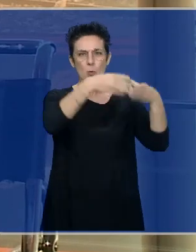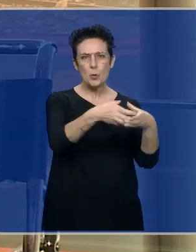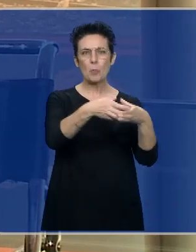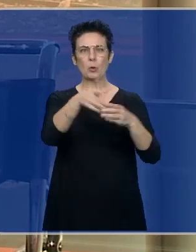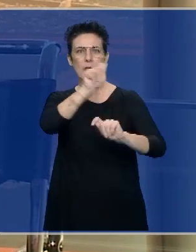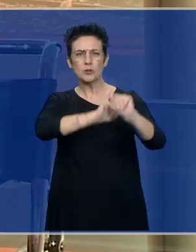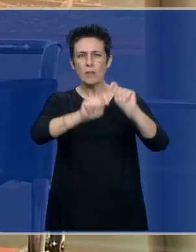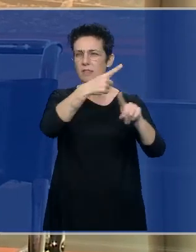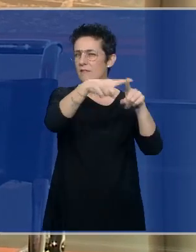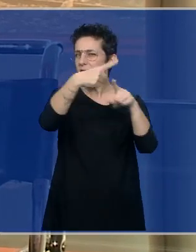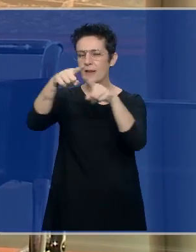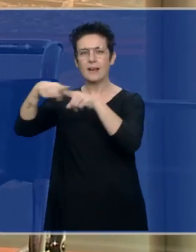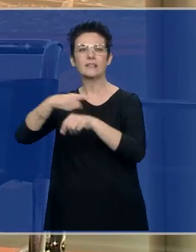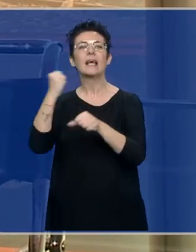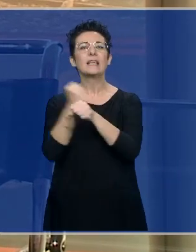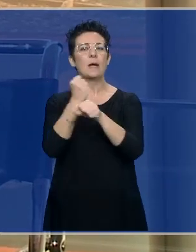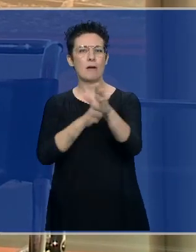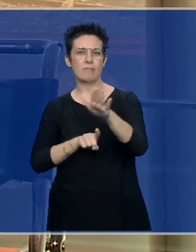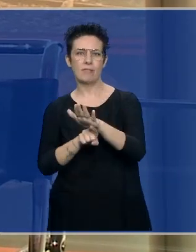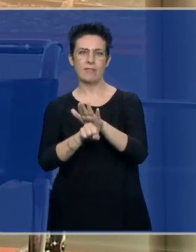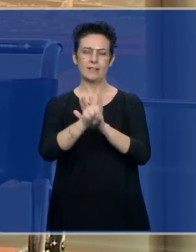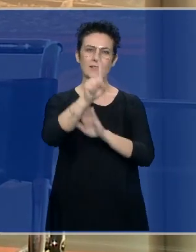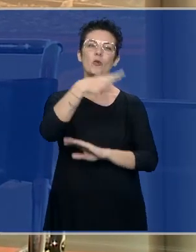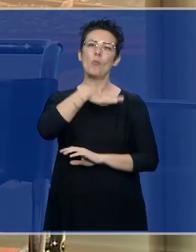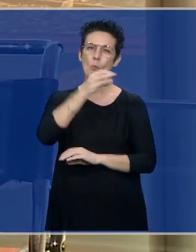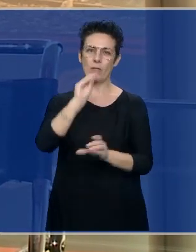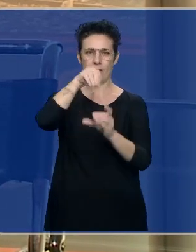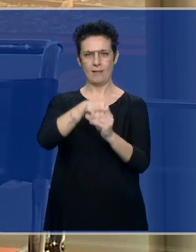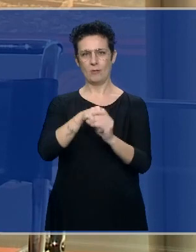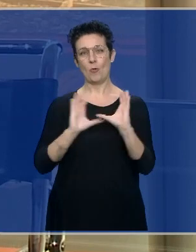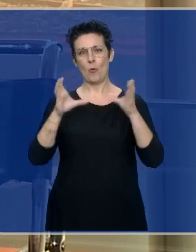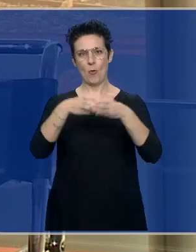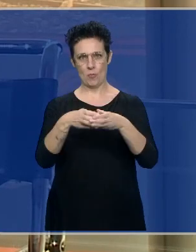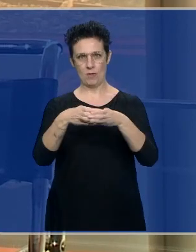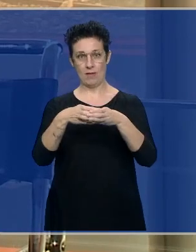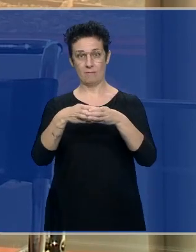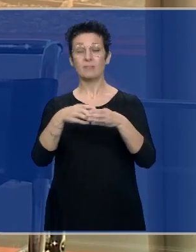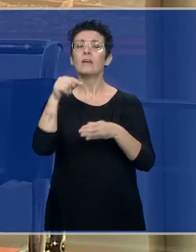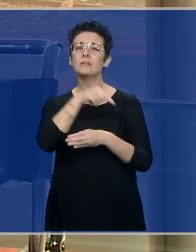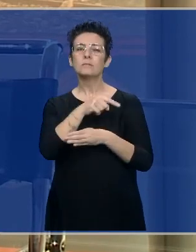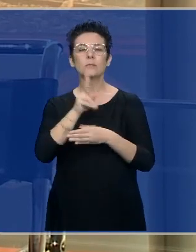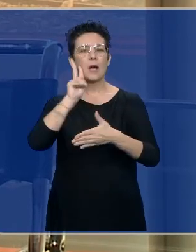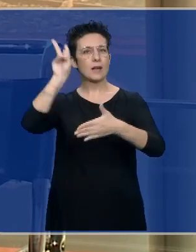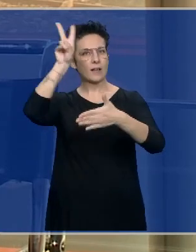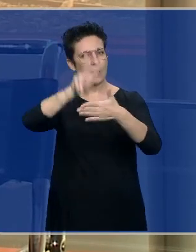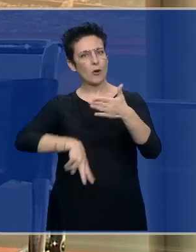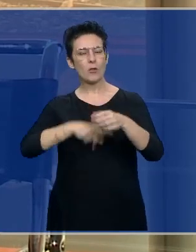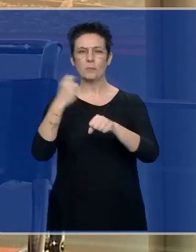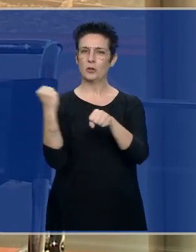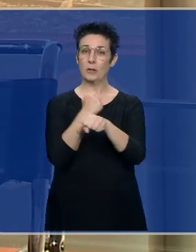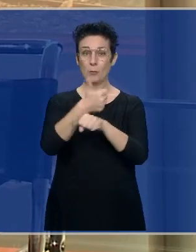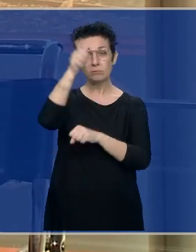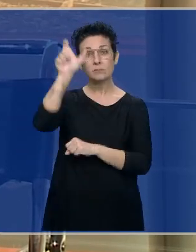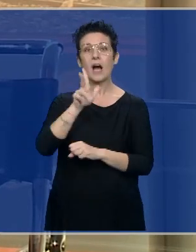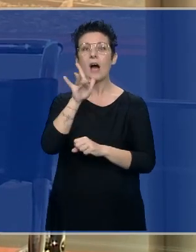asociaciones que trabajan por el desarrollo de la comunidad. Reconocen la labor, Eduardo, muy buenos días,